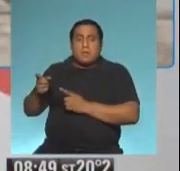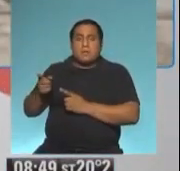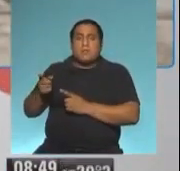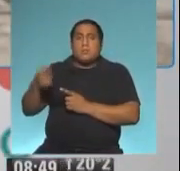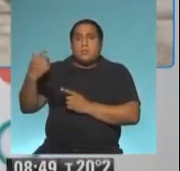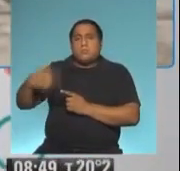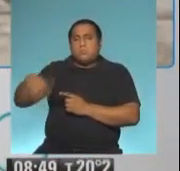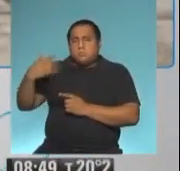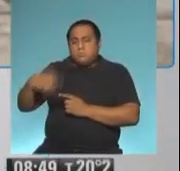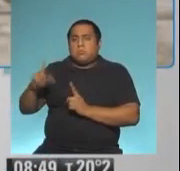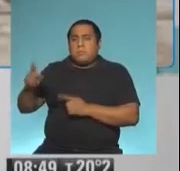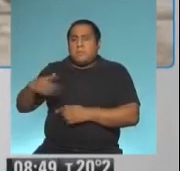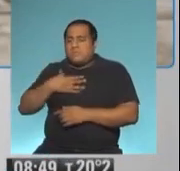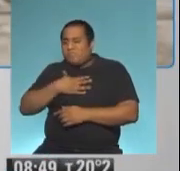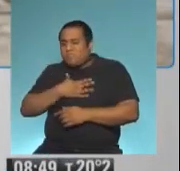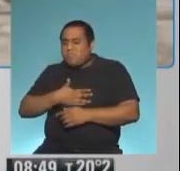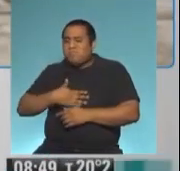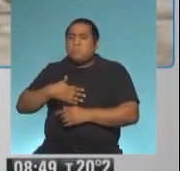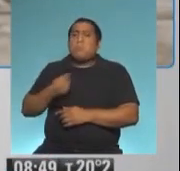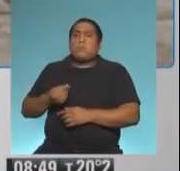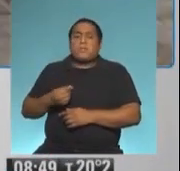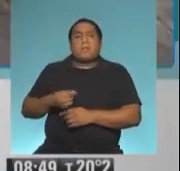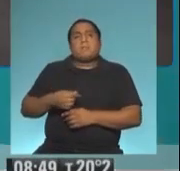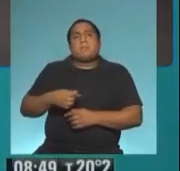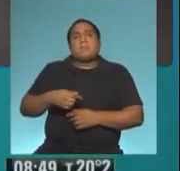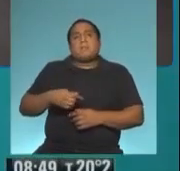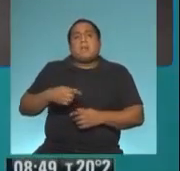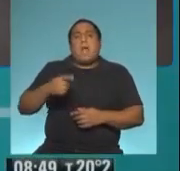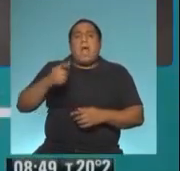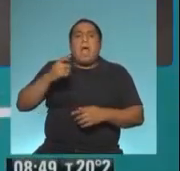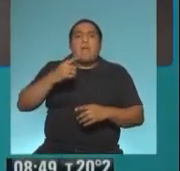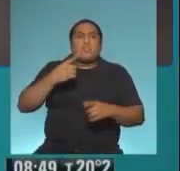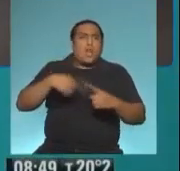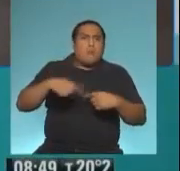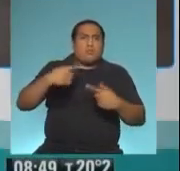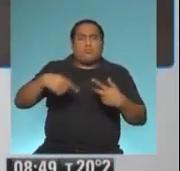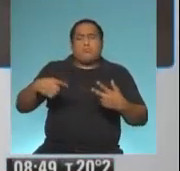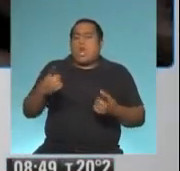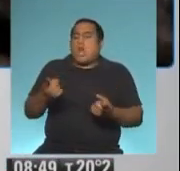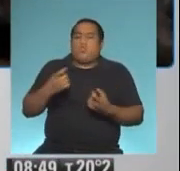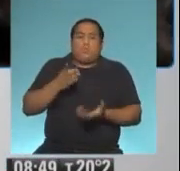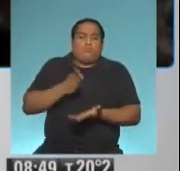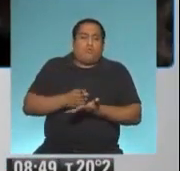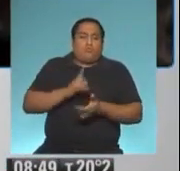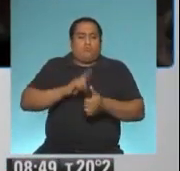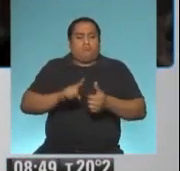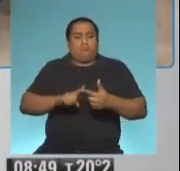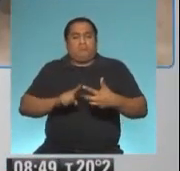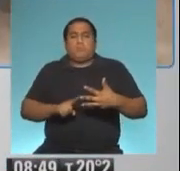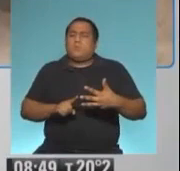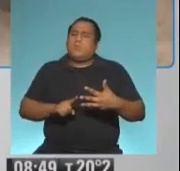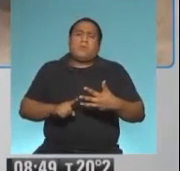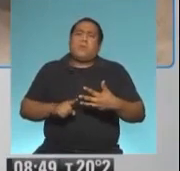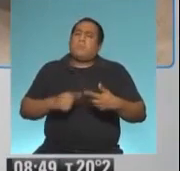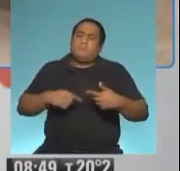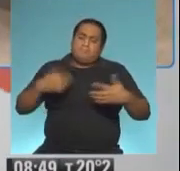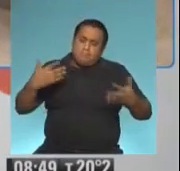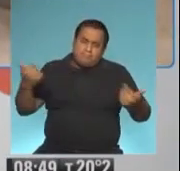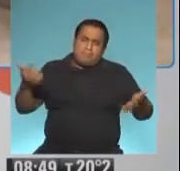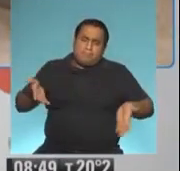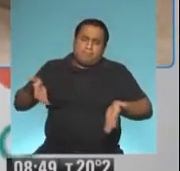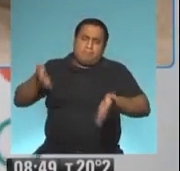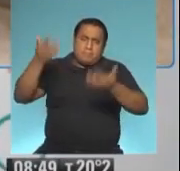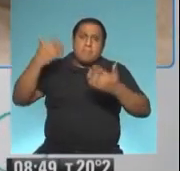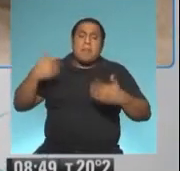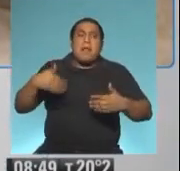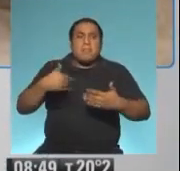afectados por todas estas cuestiones que deben ser menos burocráticas y me alegra mucho escuchar lo que mencionabas. Ahora, también es importante y